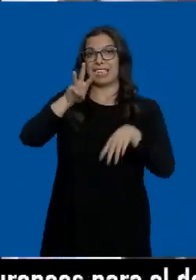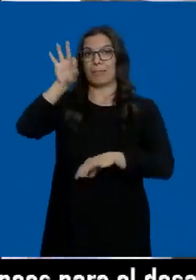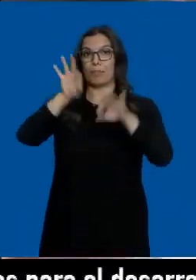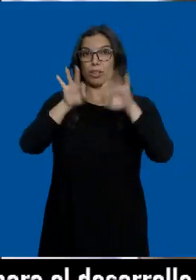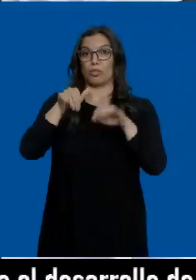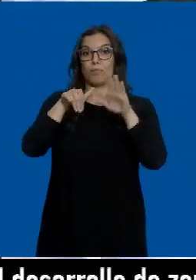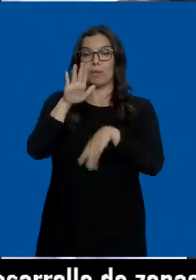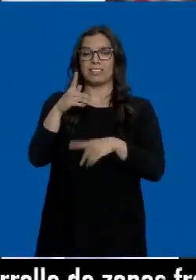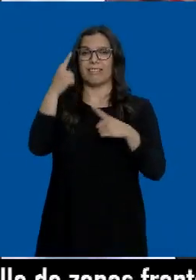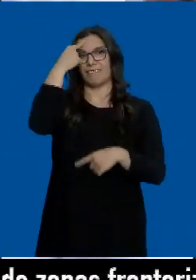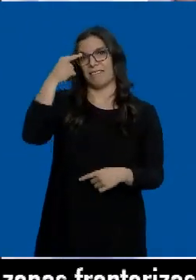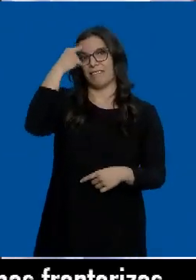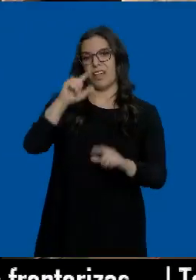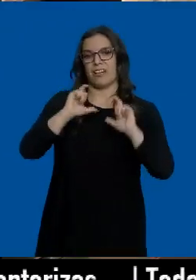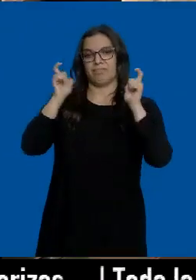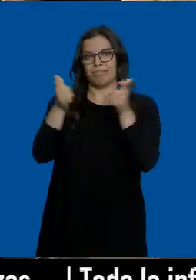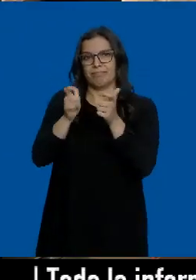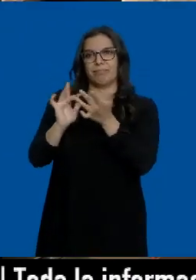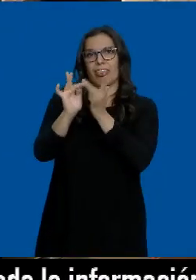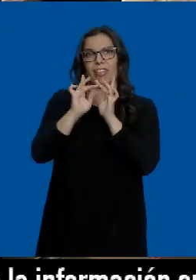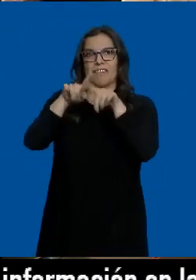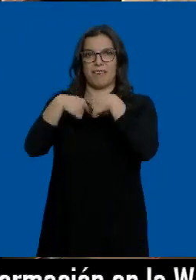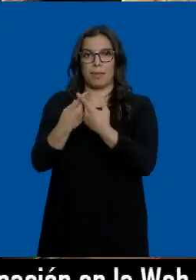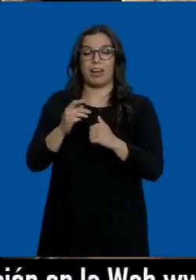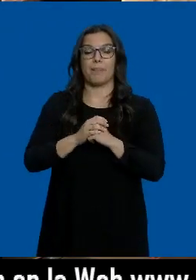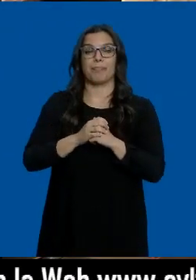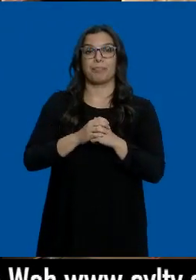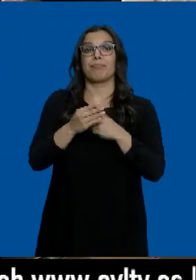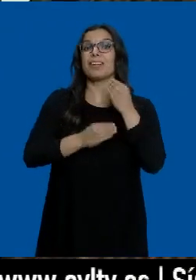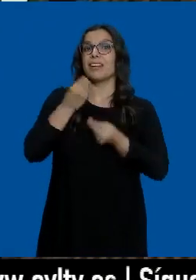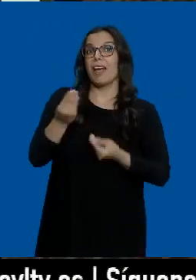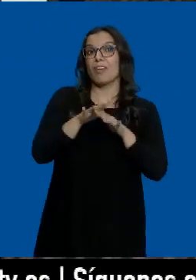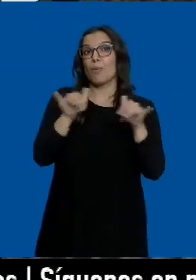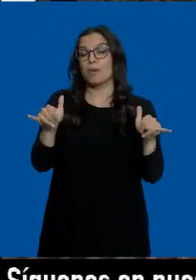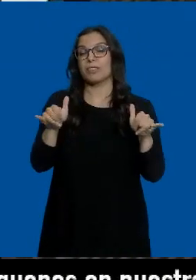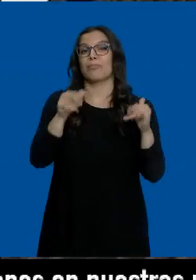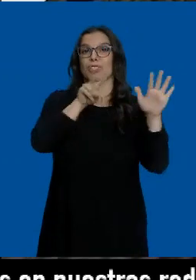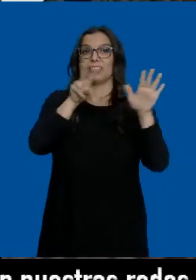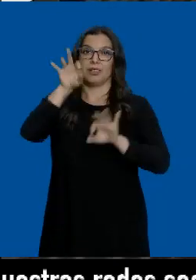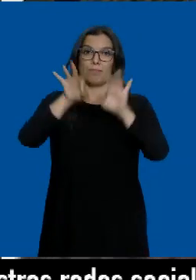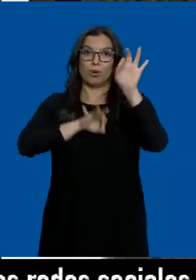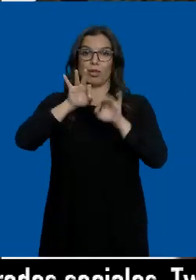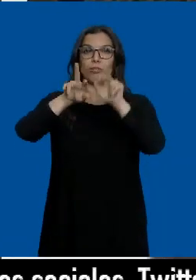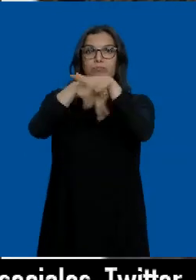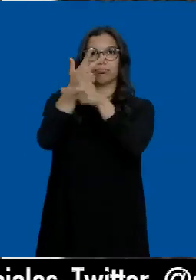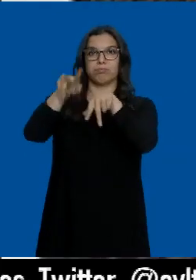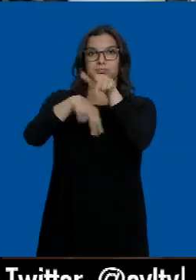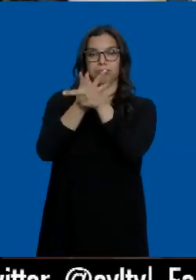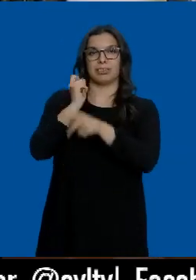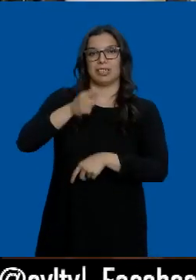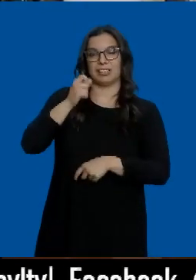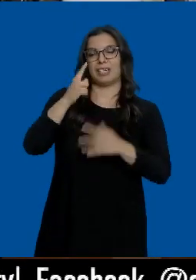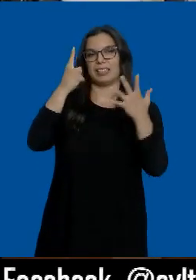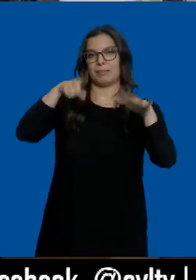% reunirse con la familia. Para acortar esa distancia, el 77% afirma que ha realizado videollamadas en los últimos